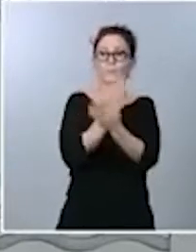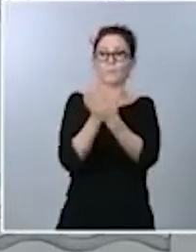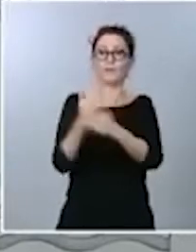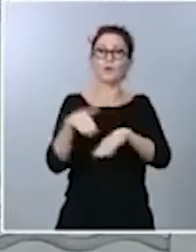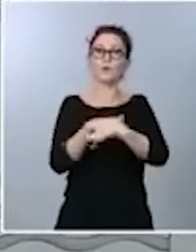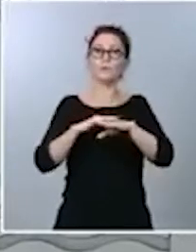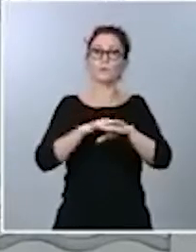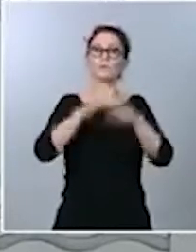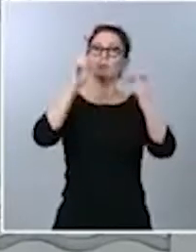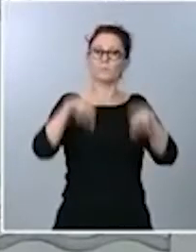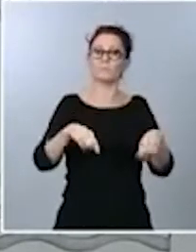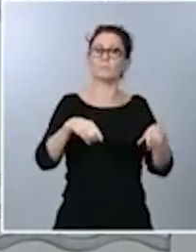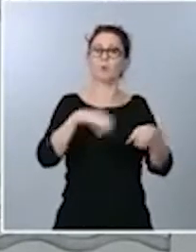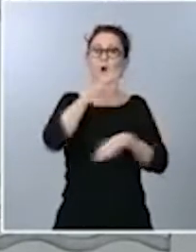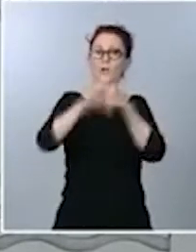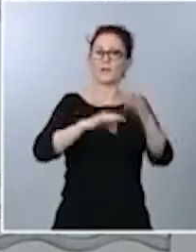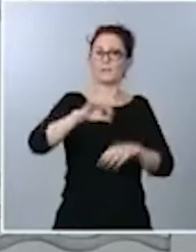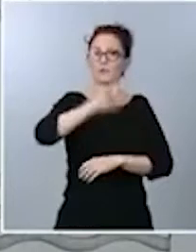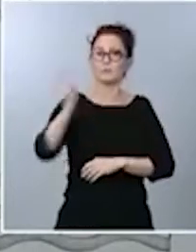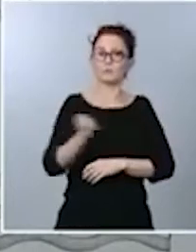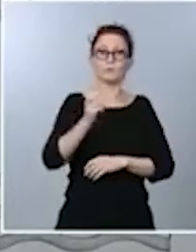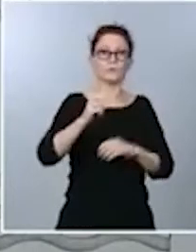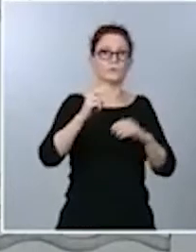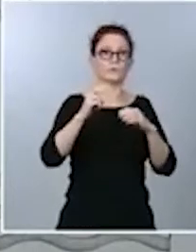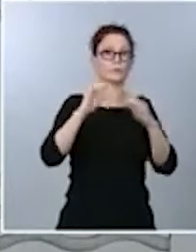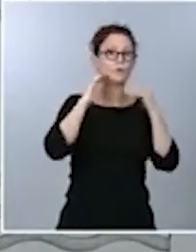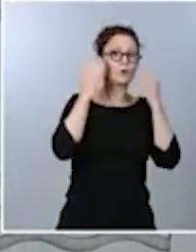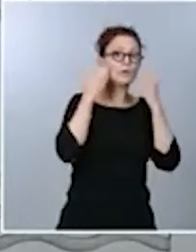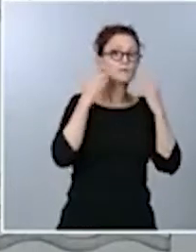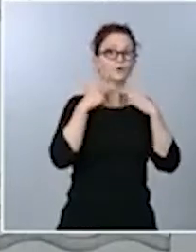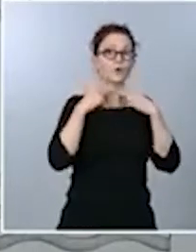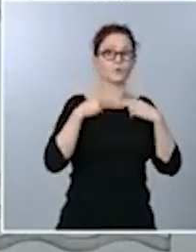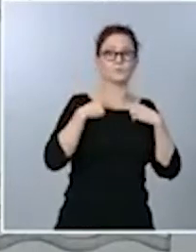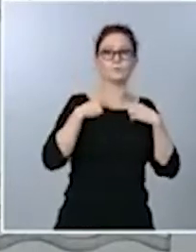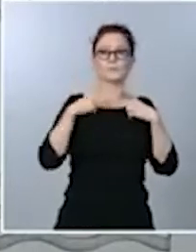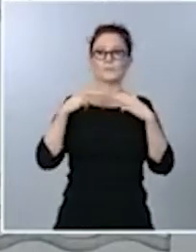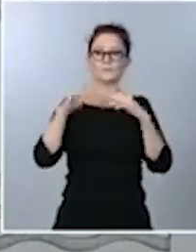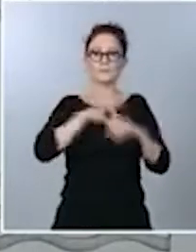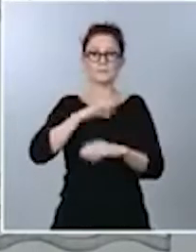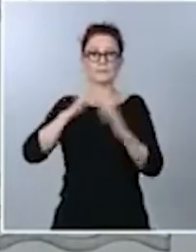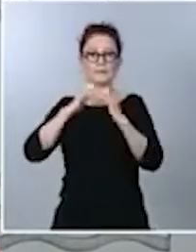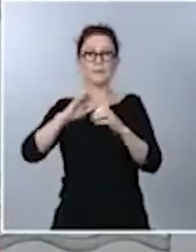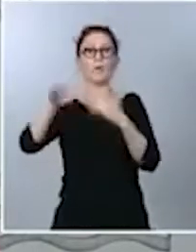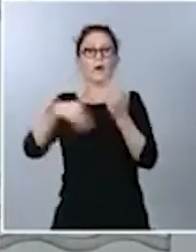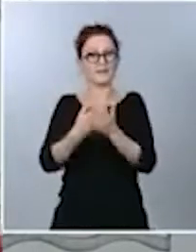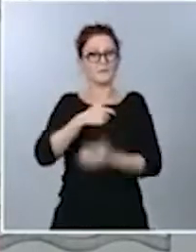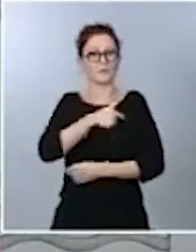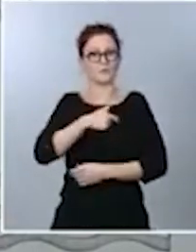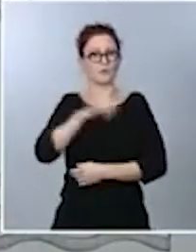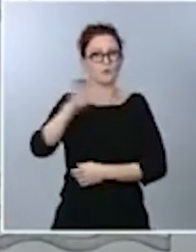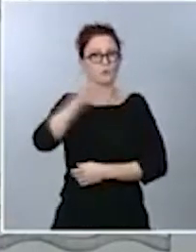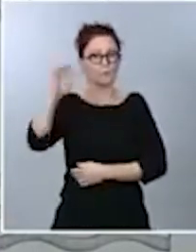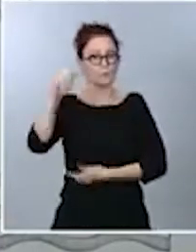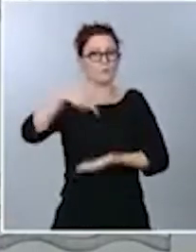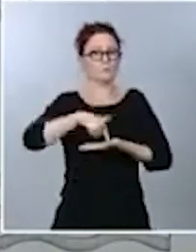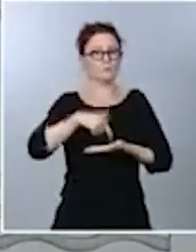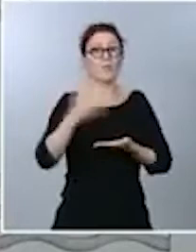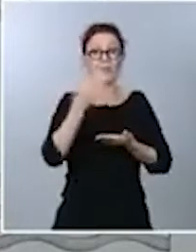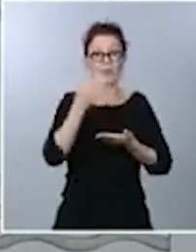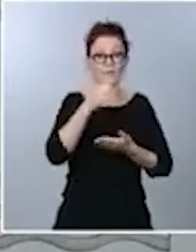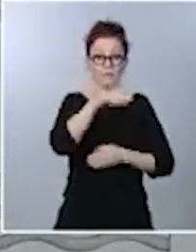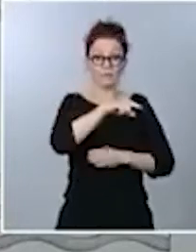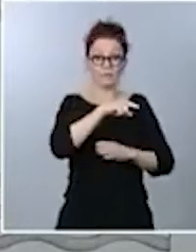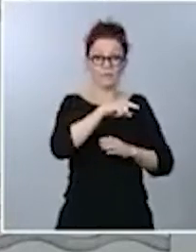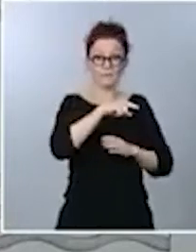diferentes organismos, desde el Congreso y el Senado hasta la propia Comisión Europea, que insta a la renovación de este órgano de